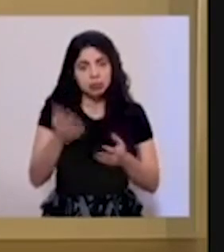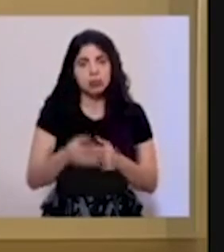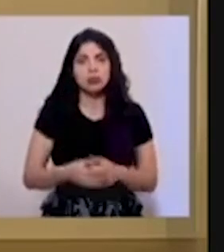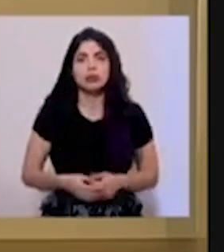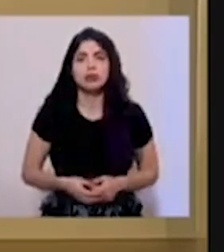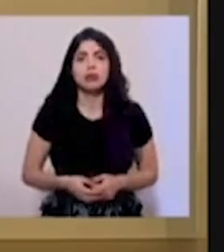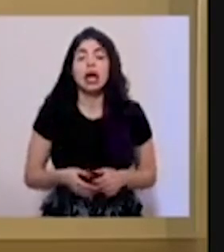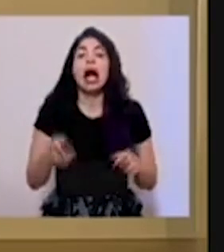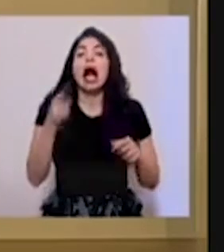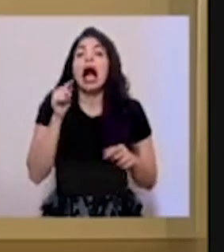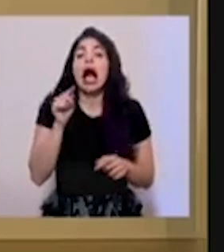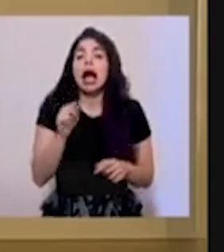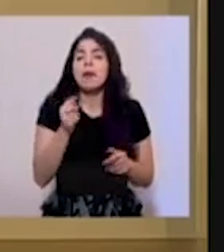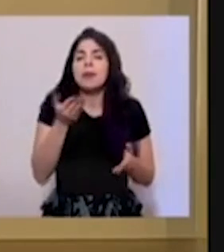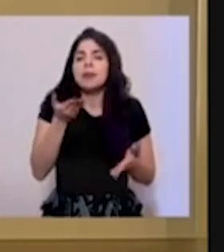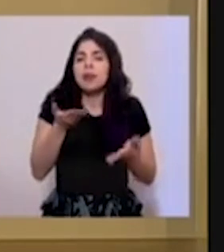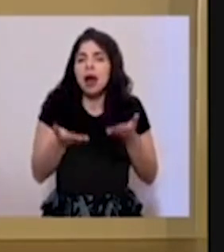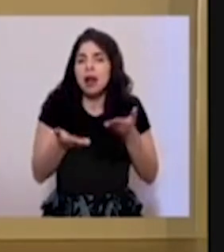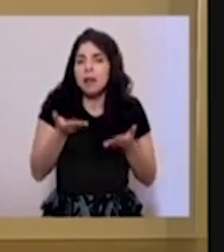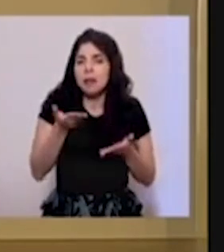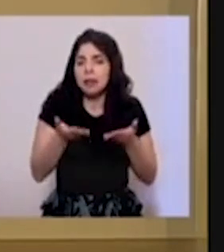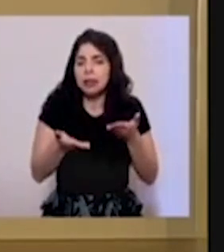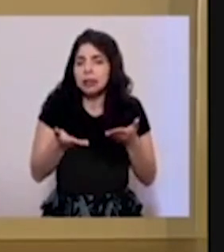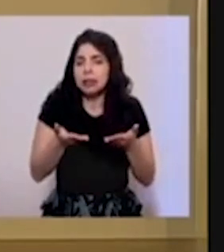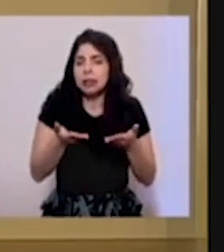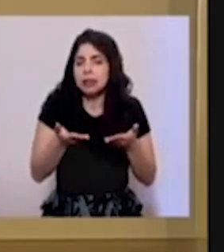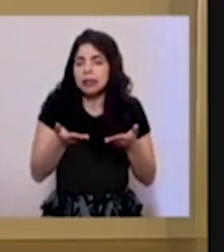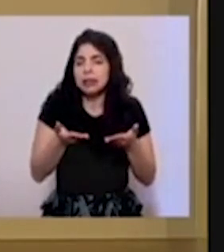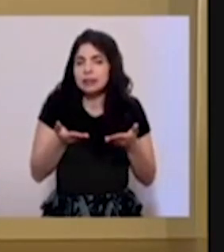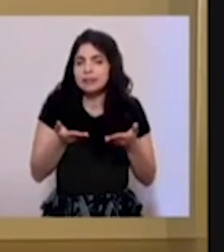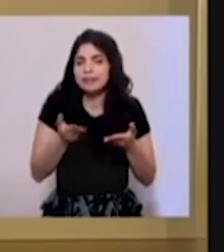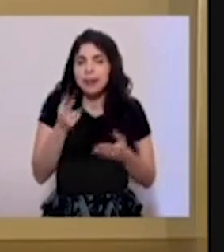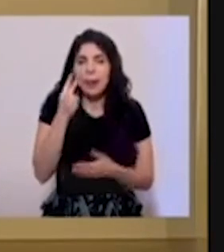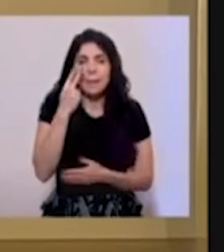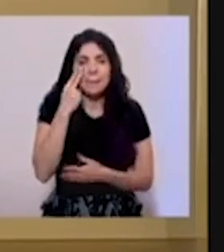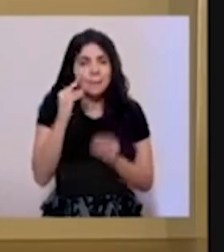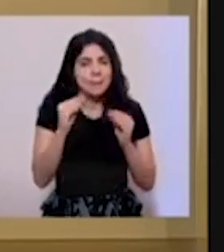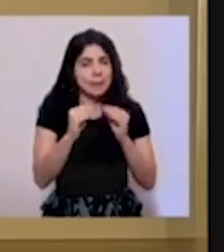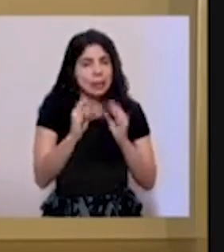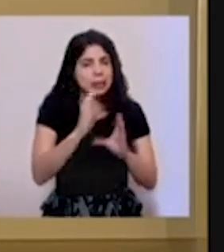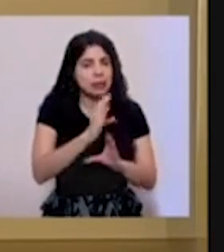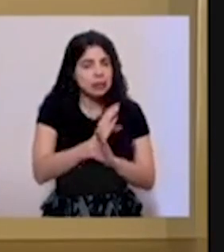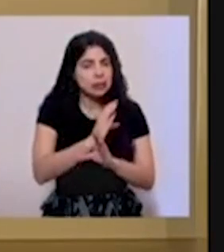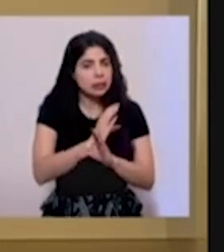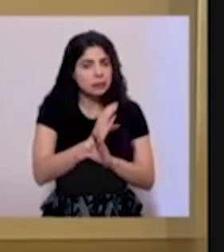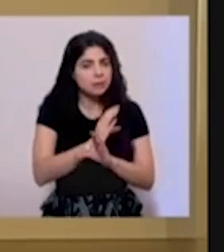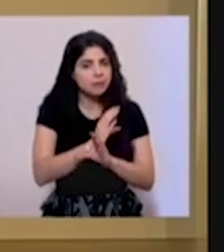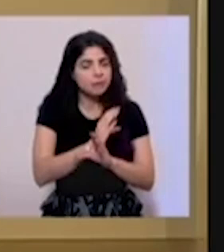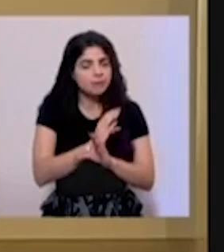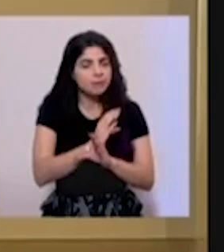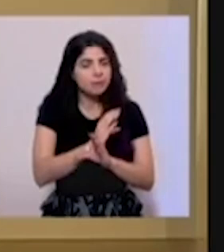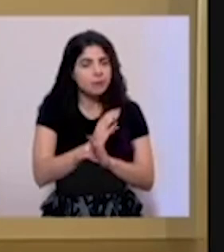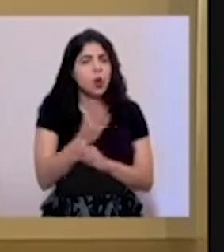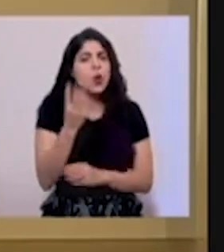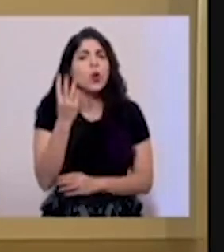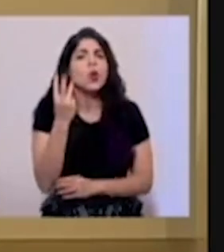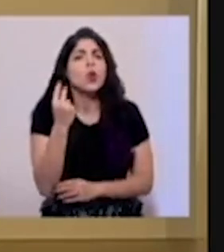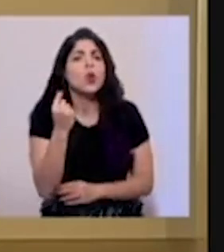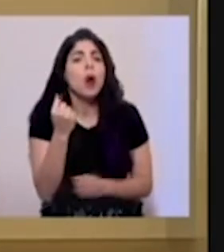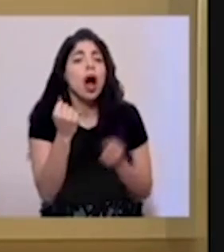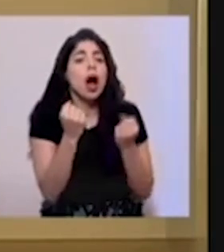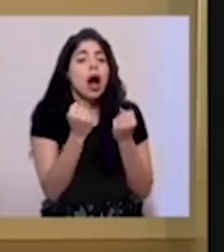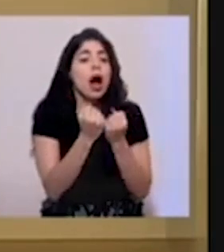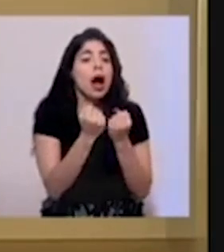Pues ahí tal vez lo que hay que ver con más cuidado es cuánta capacidad